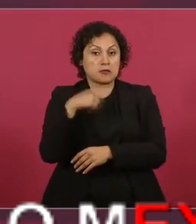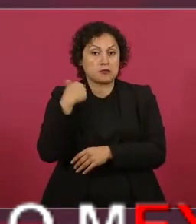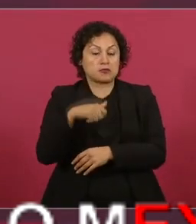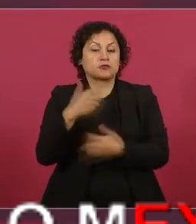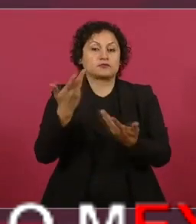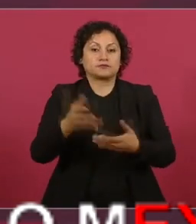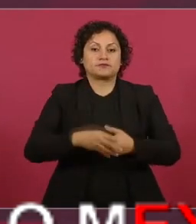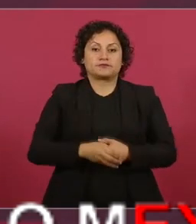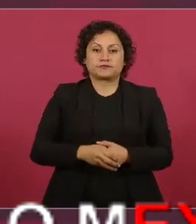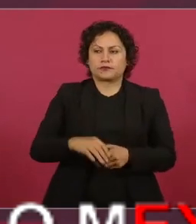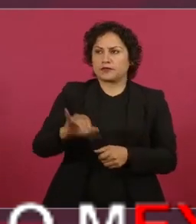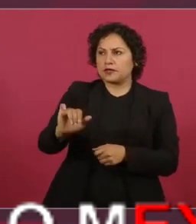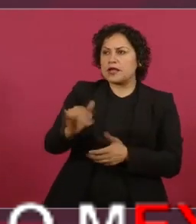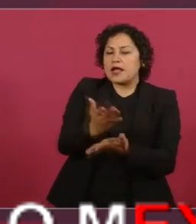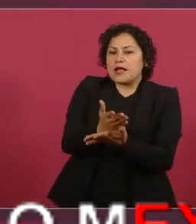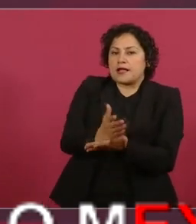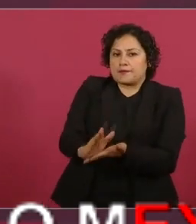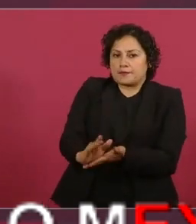laborales,